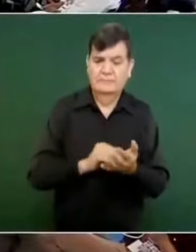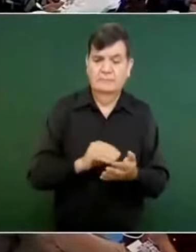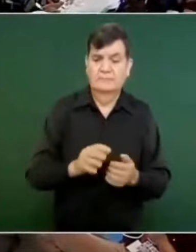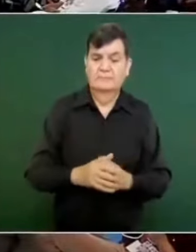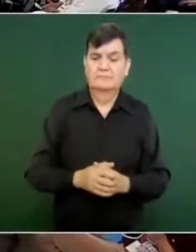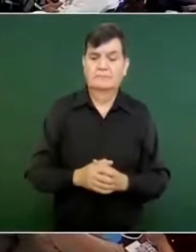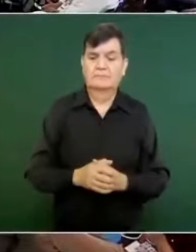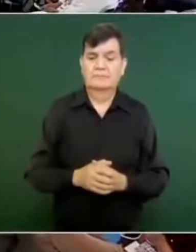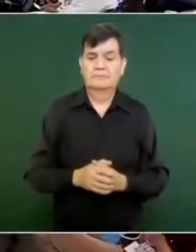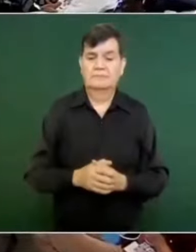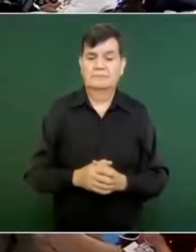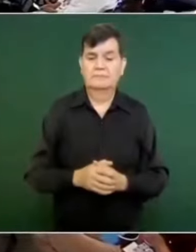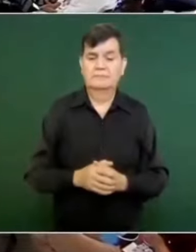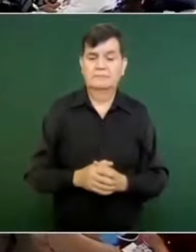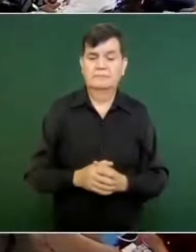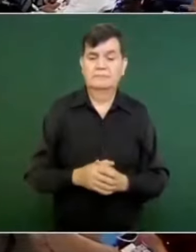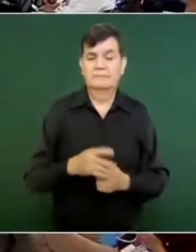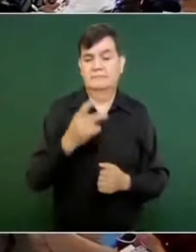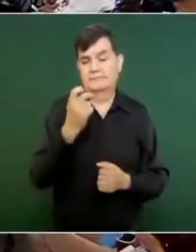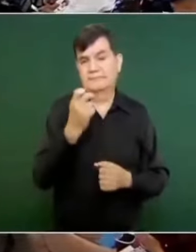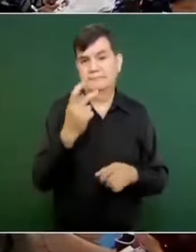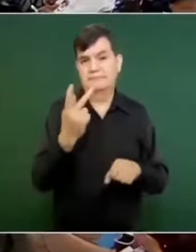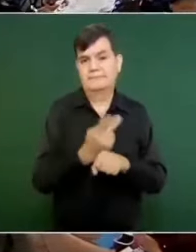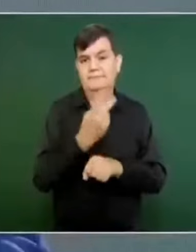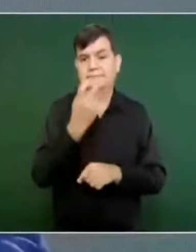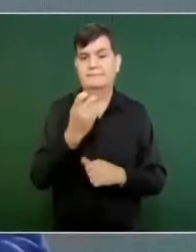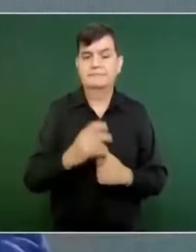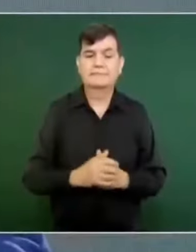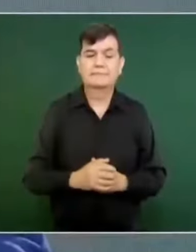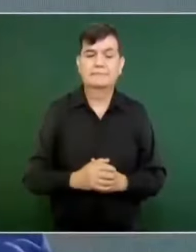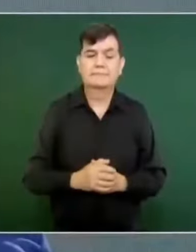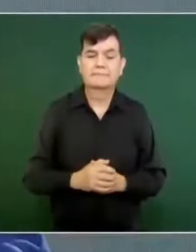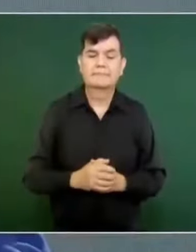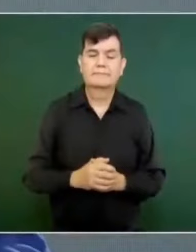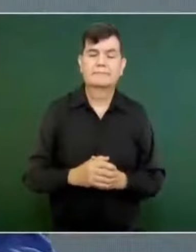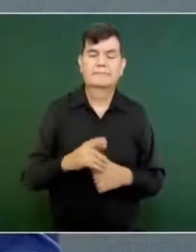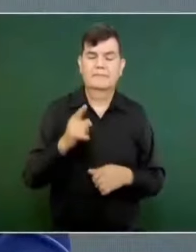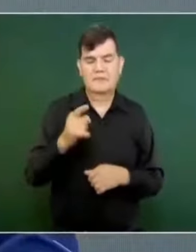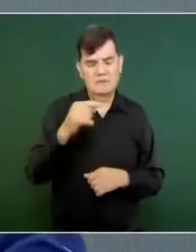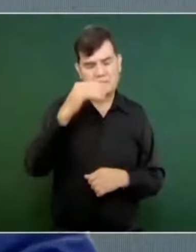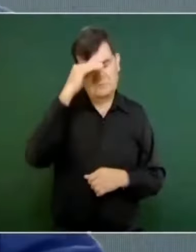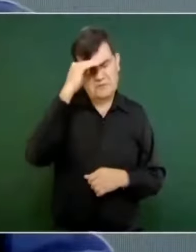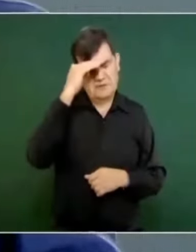Entonces, yo creo que les pasa eso y se guían,